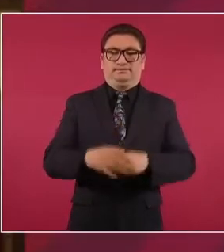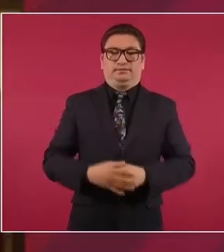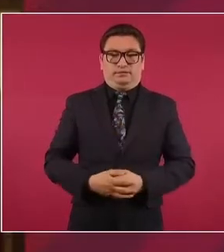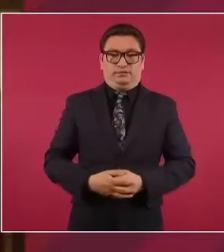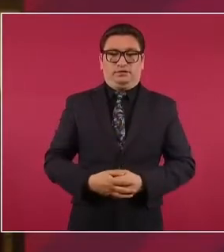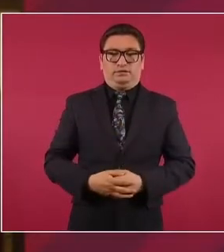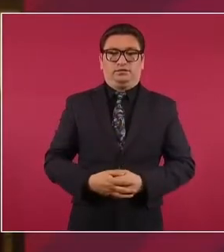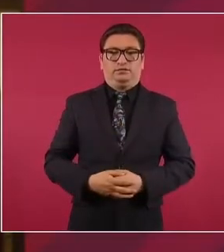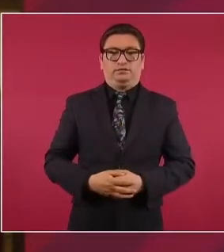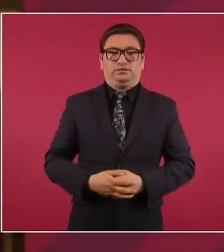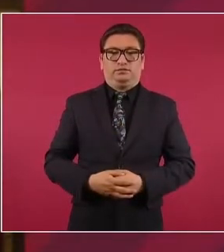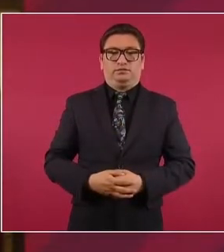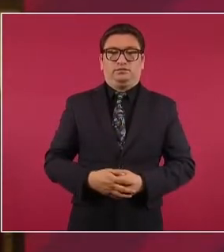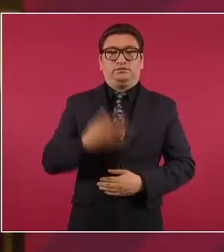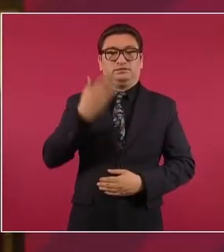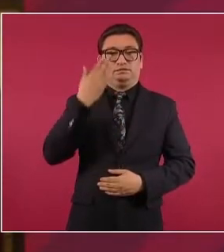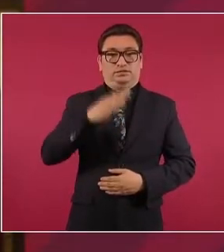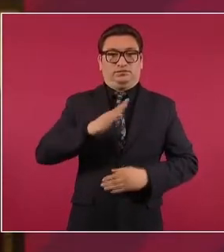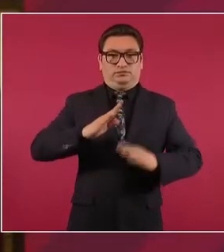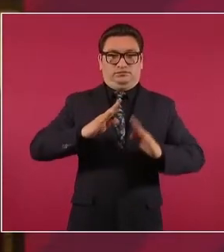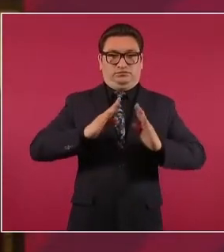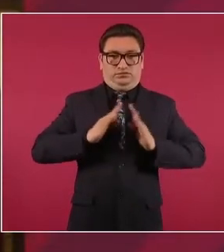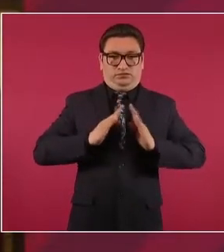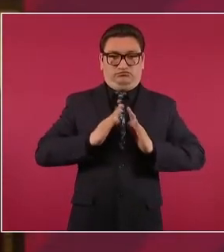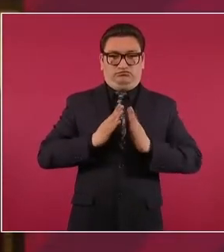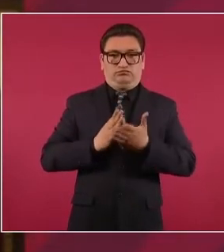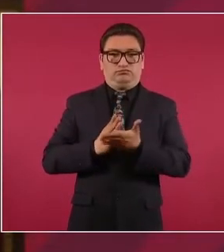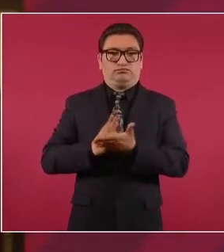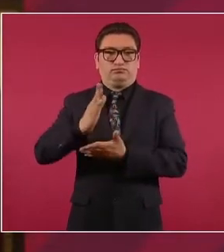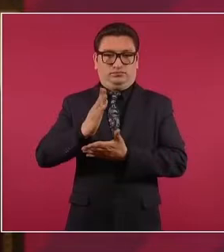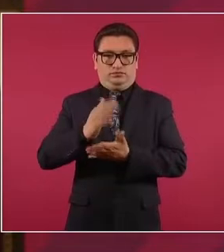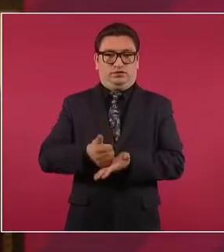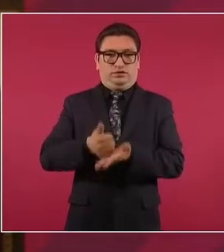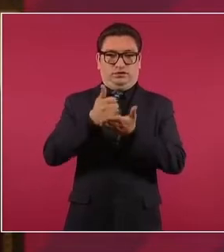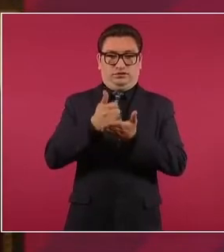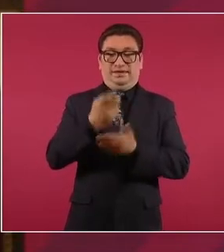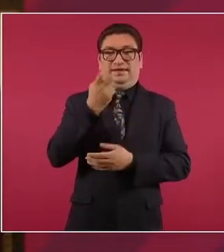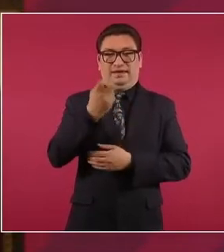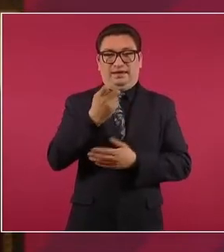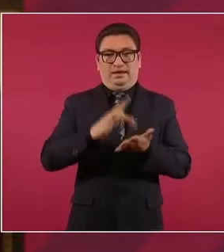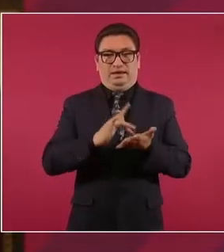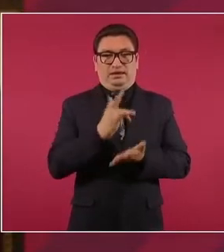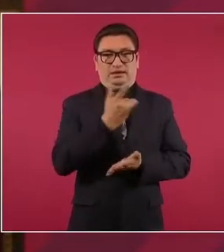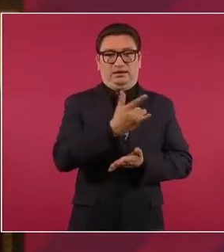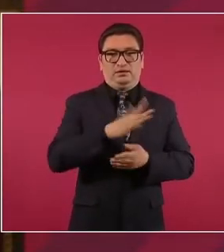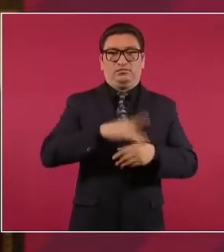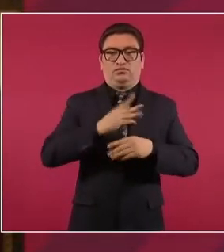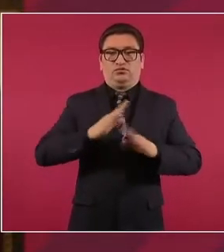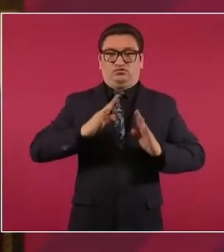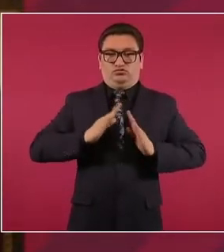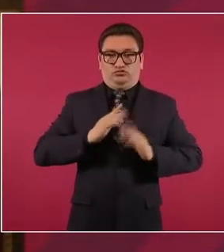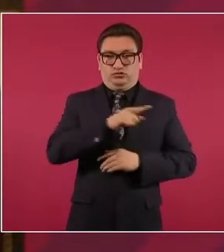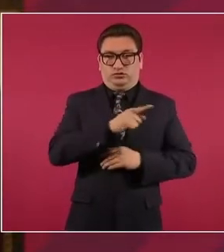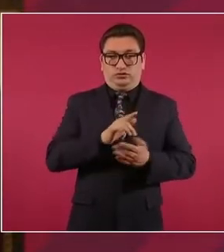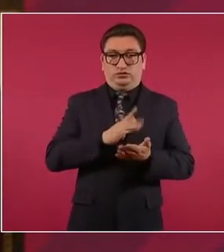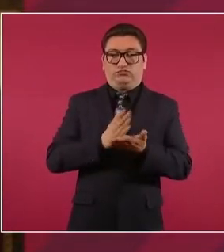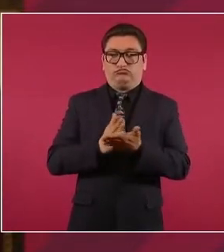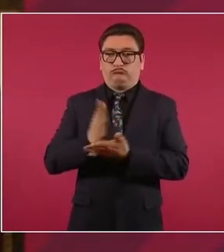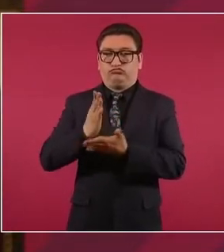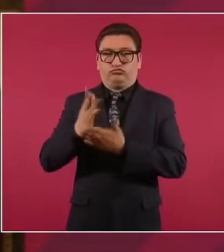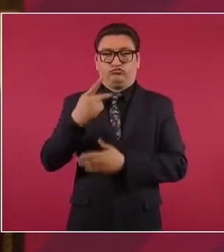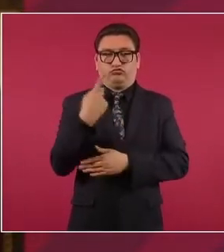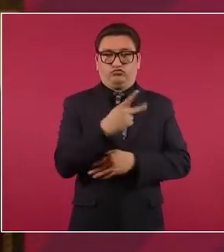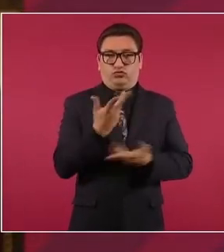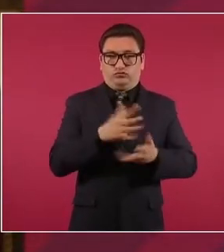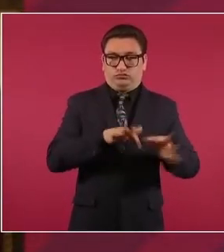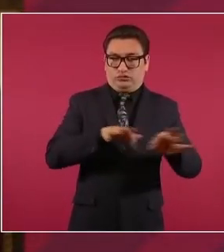intervención de nuestro Ejército Mexicano, porque gracias a la oportuna intervención del Ejército y a su operación